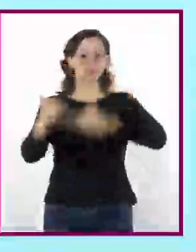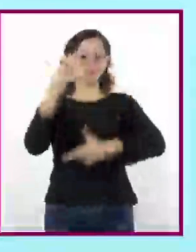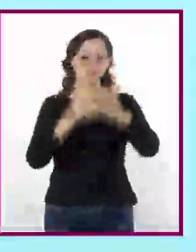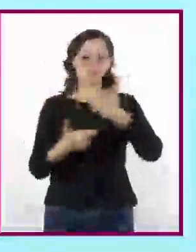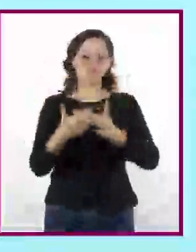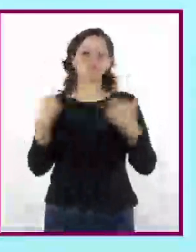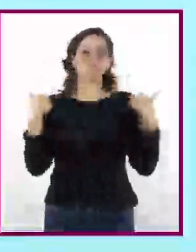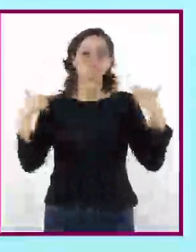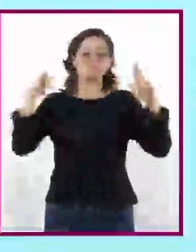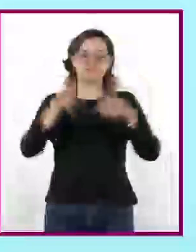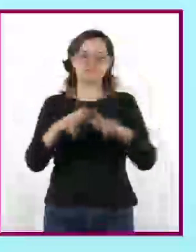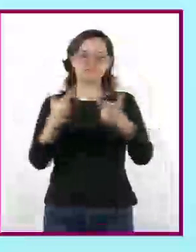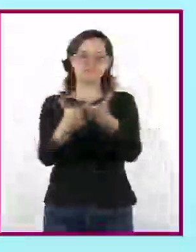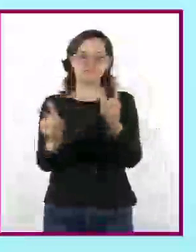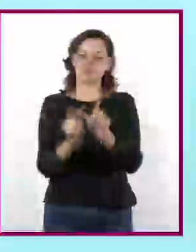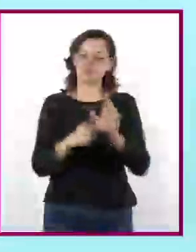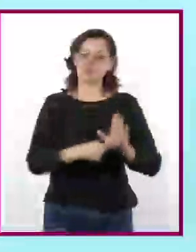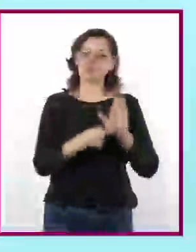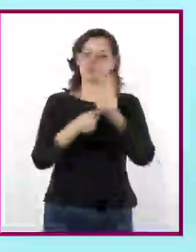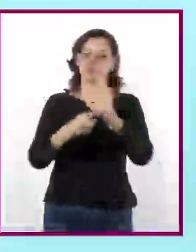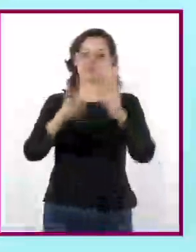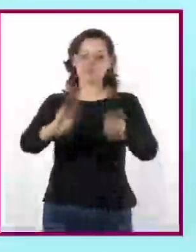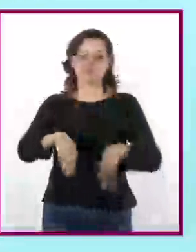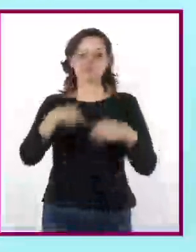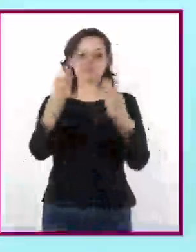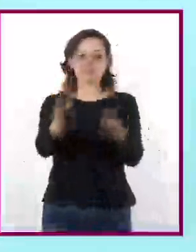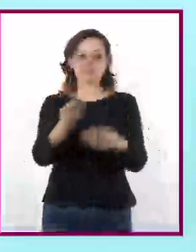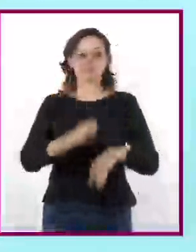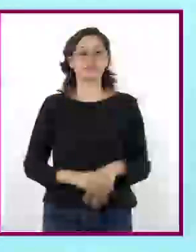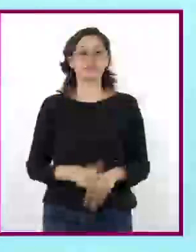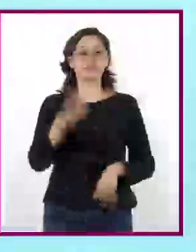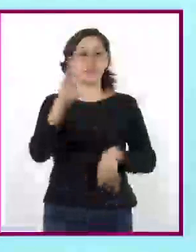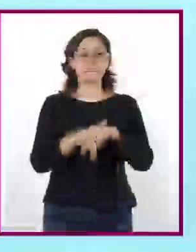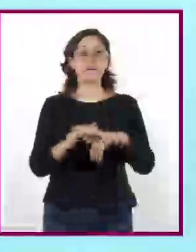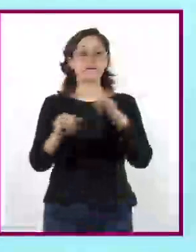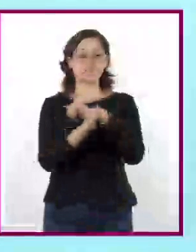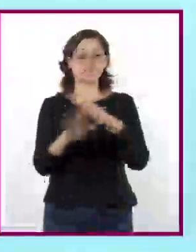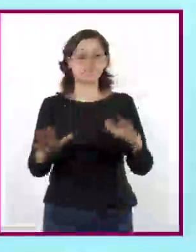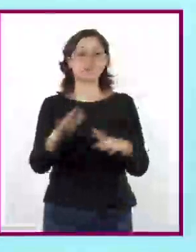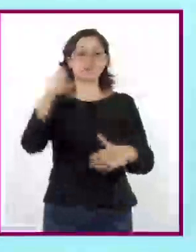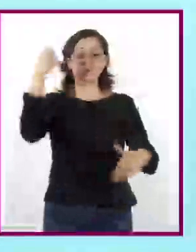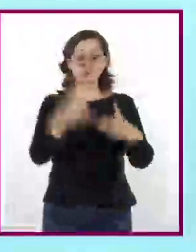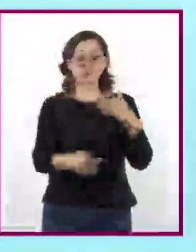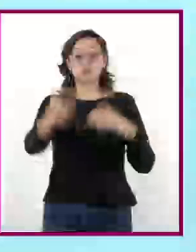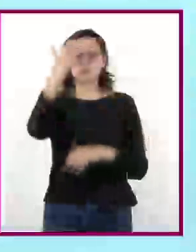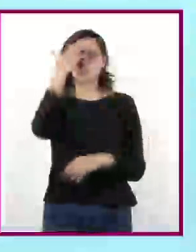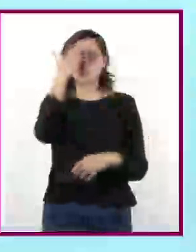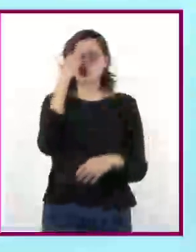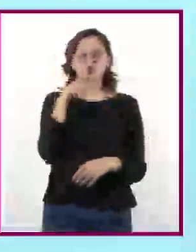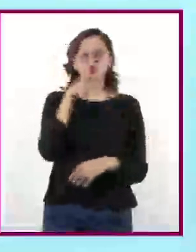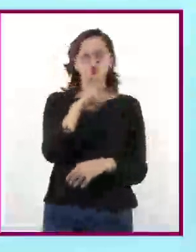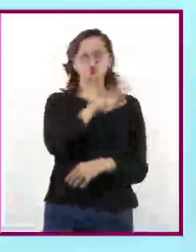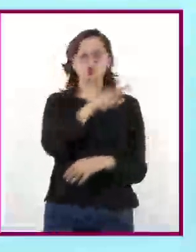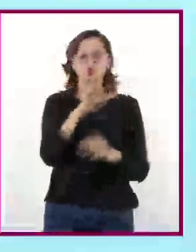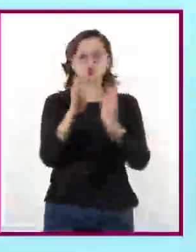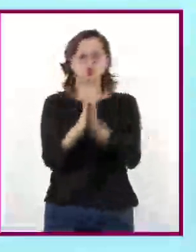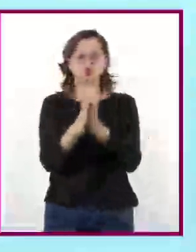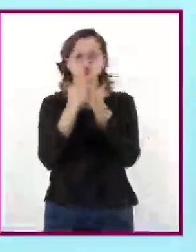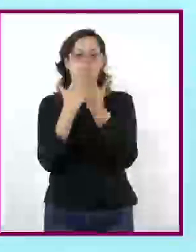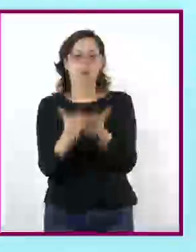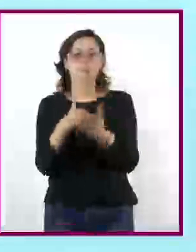compartan con su docente y grupo. Para conocer más sobre los temas presentados, sugerimos la lectura del libro